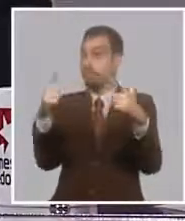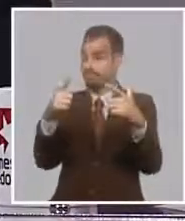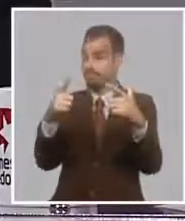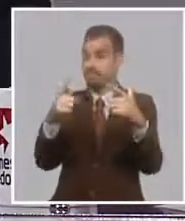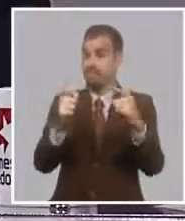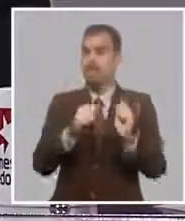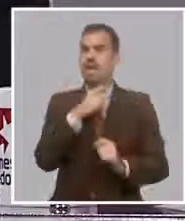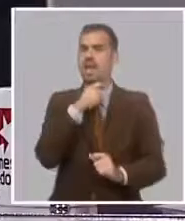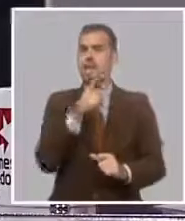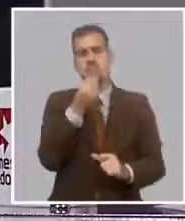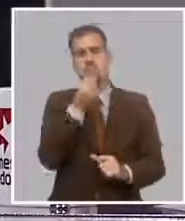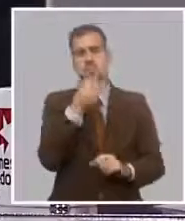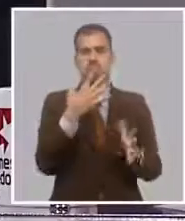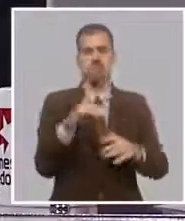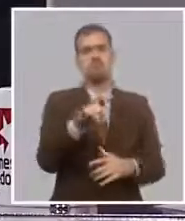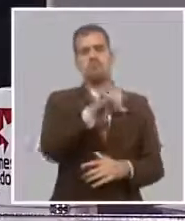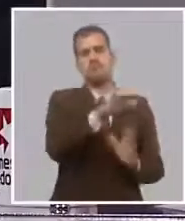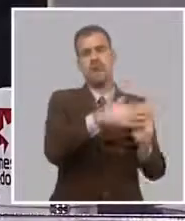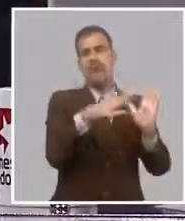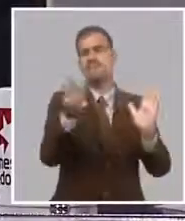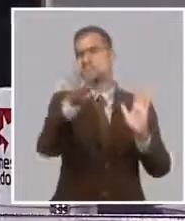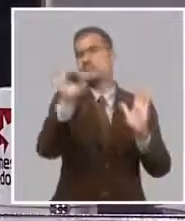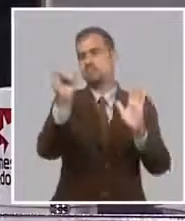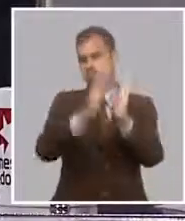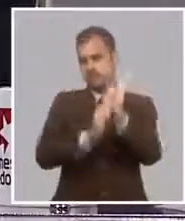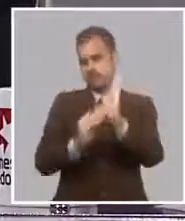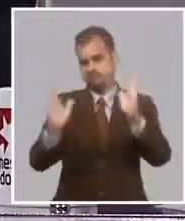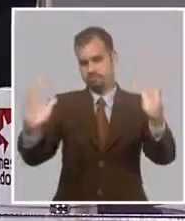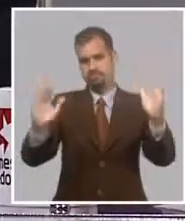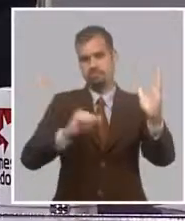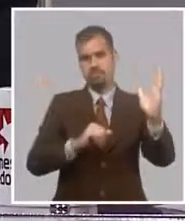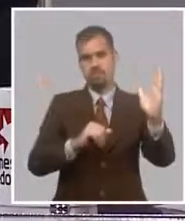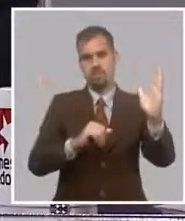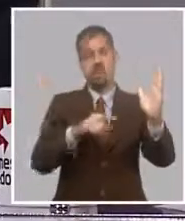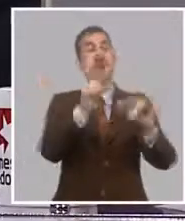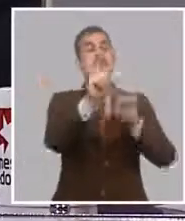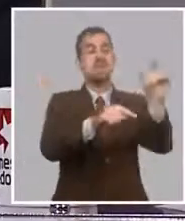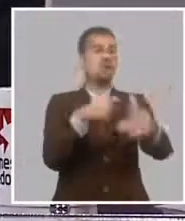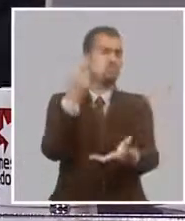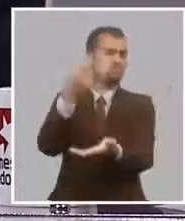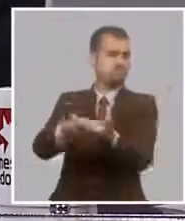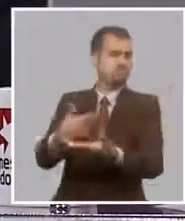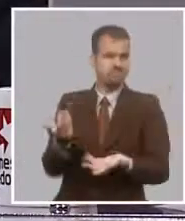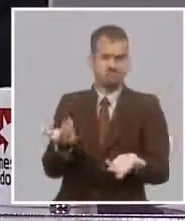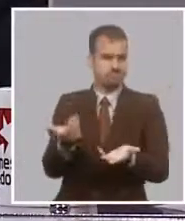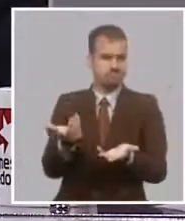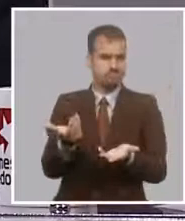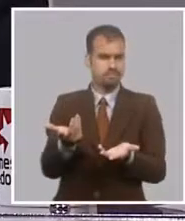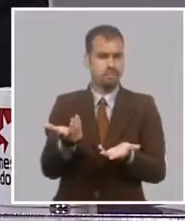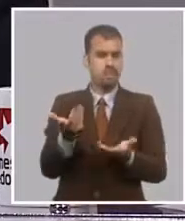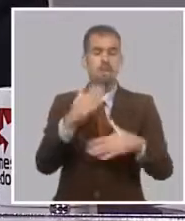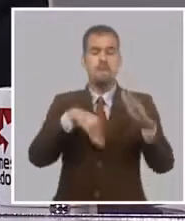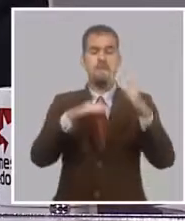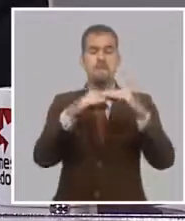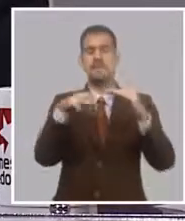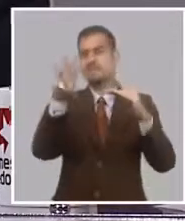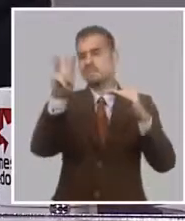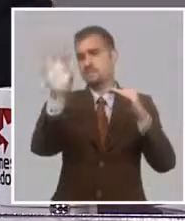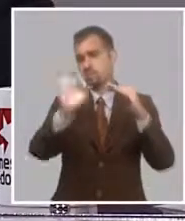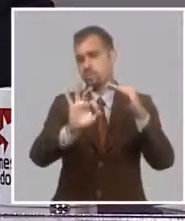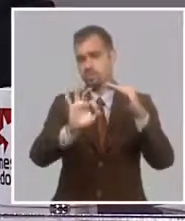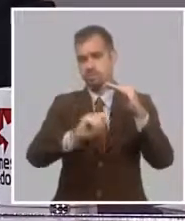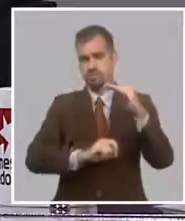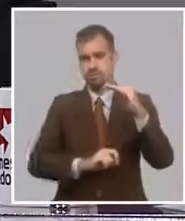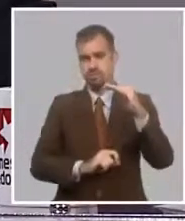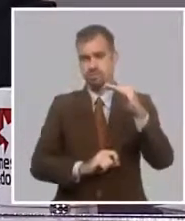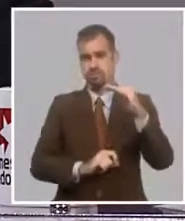pueden ir de 9 a 36 meses y la tasa a pagar por los productores no excede de un 3%. Y